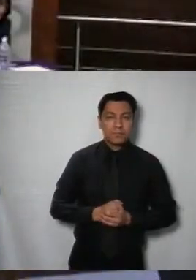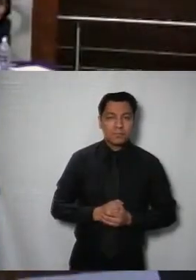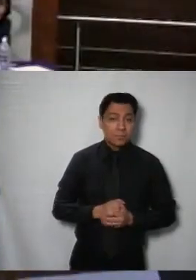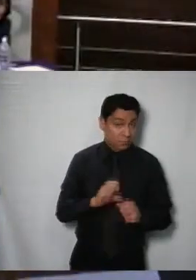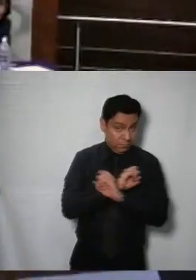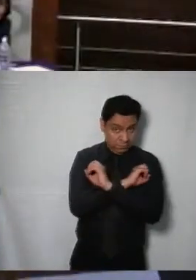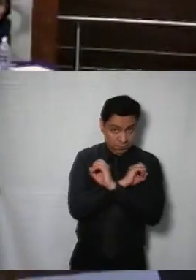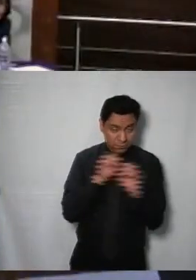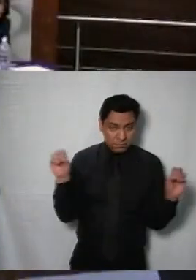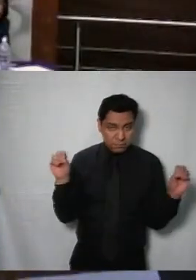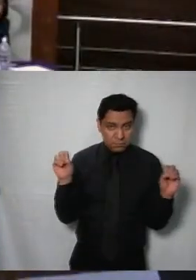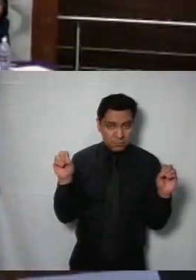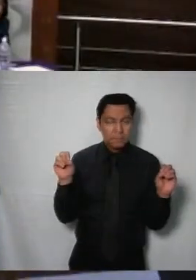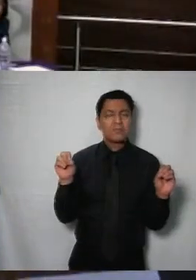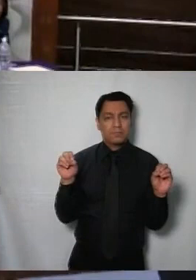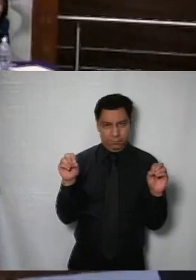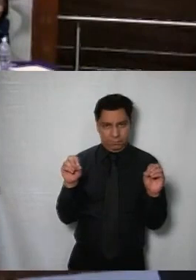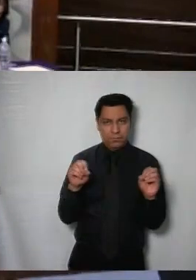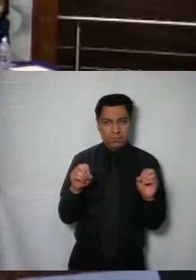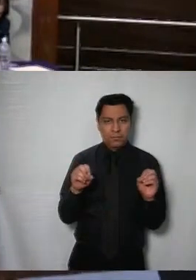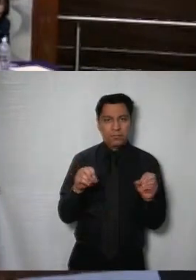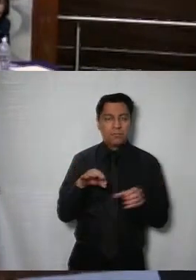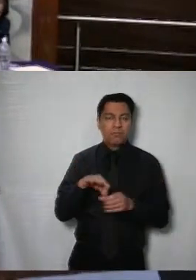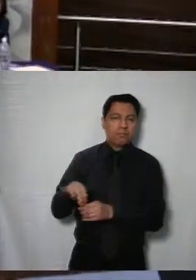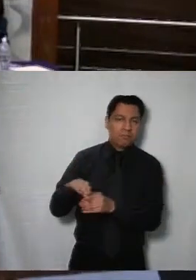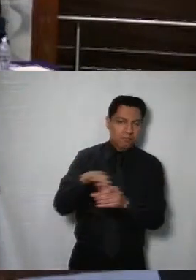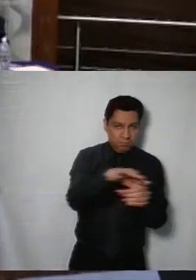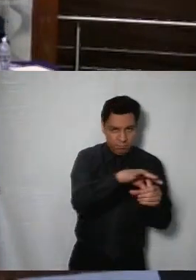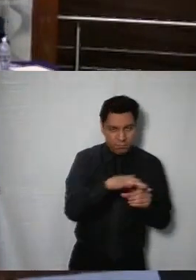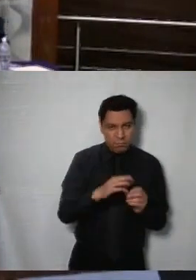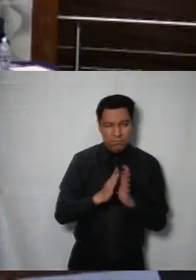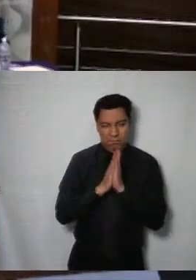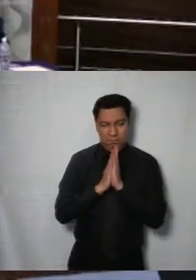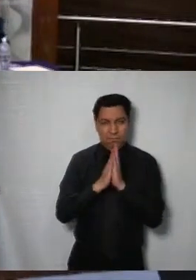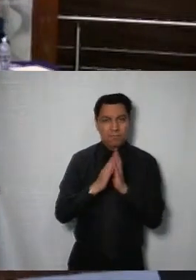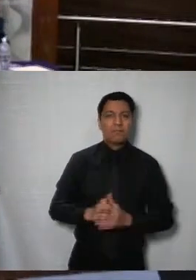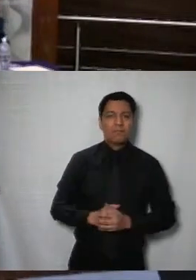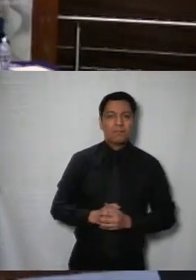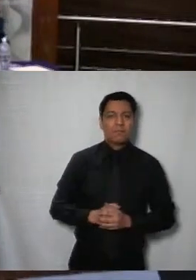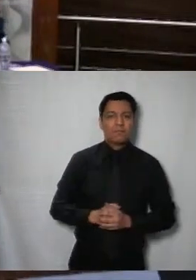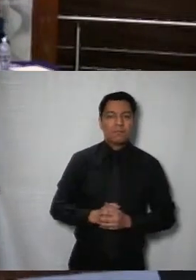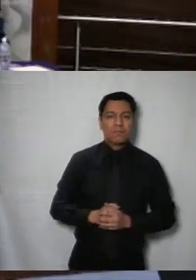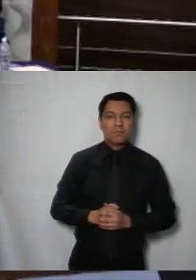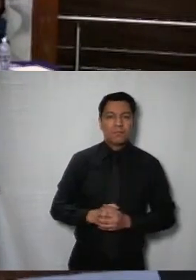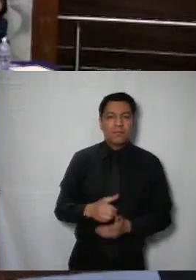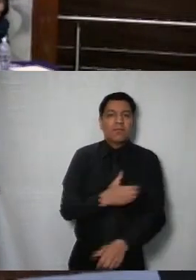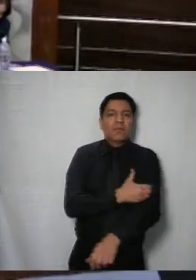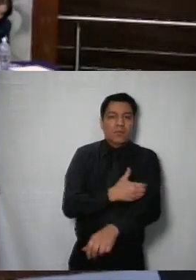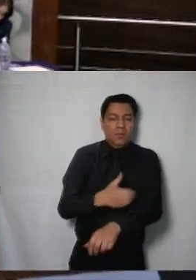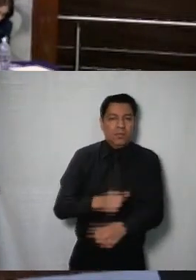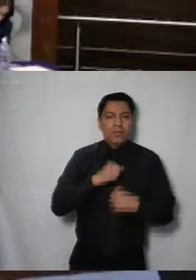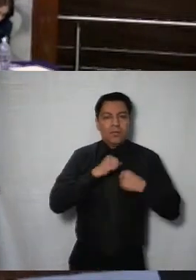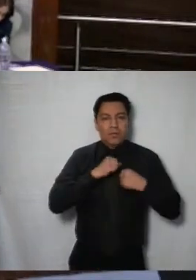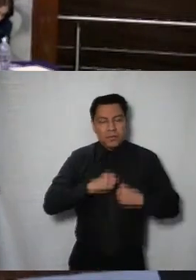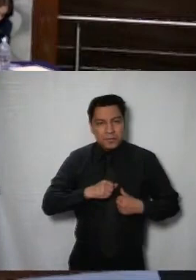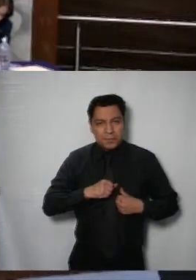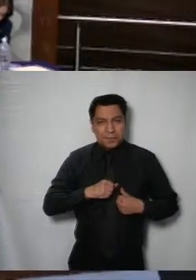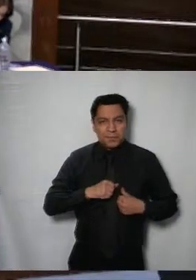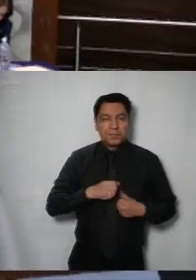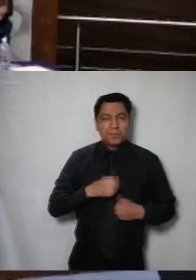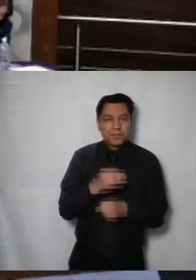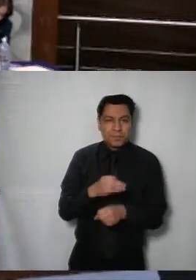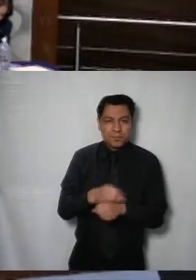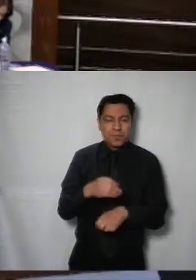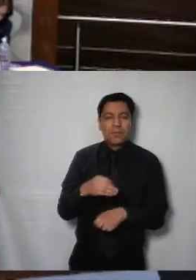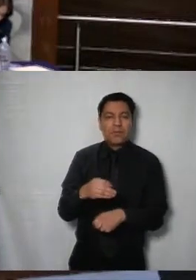de no ser así recabamos la votación correspondiente comisionadas y comisionados procederé a recabar la votación del